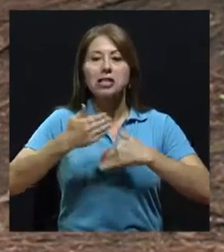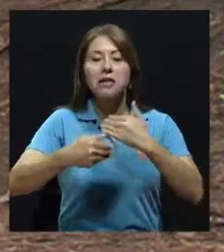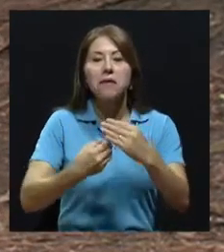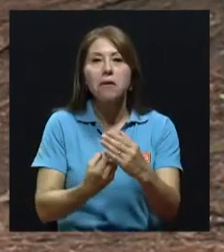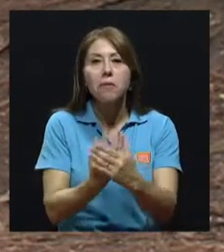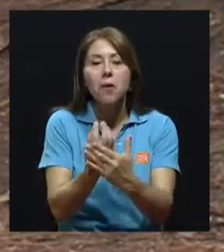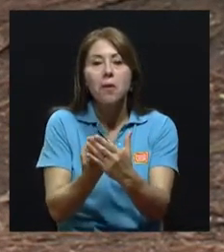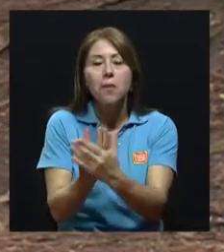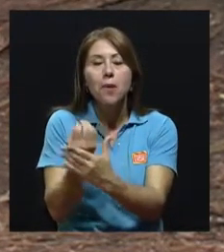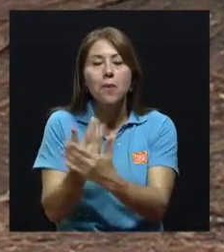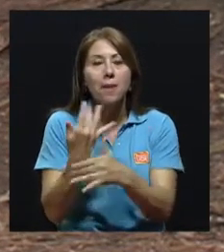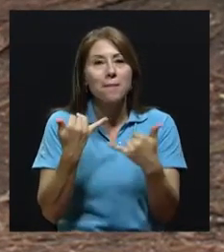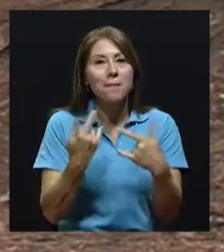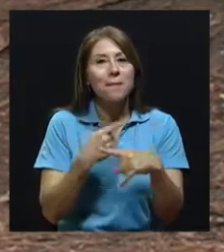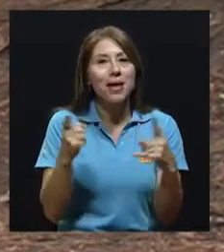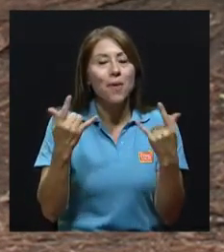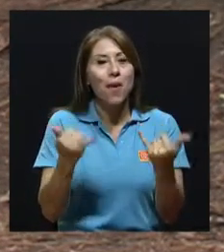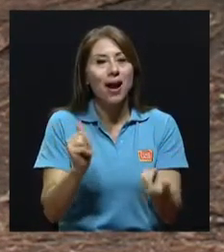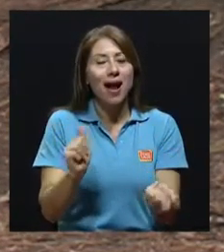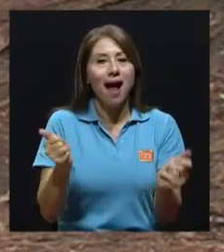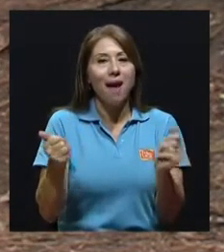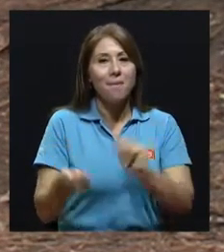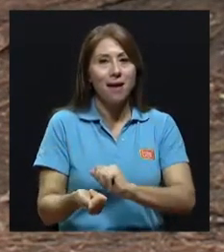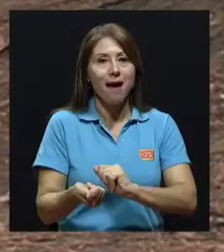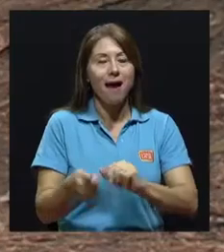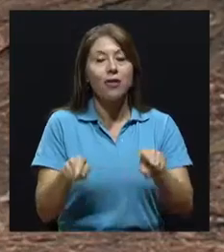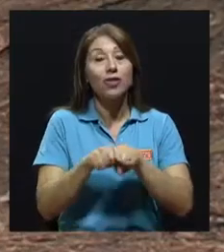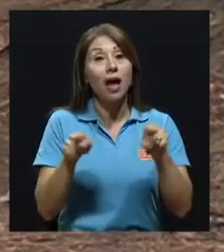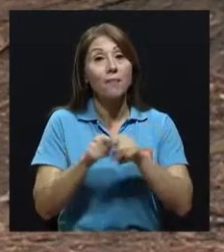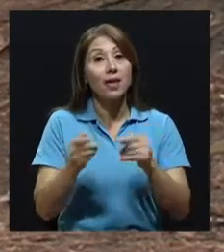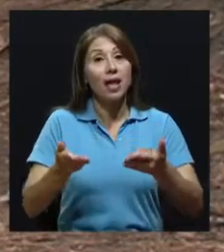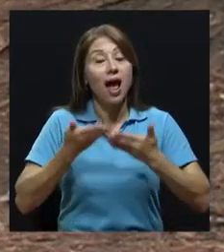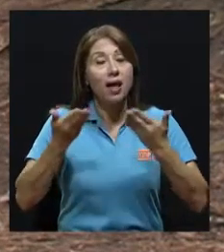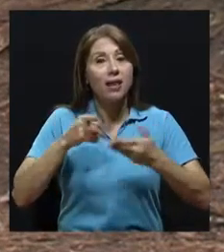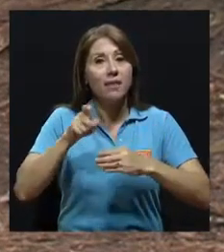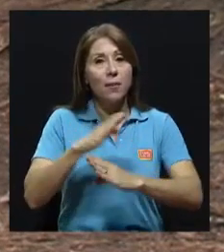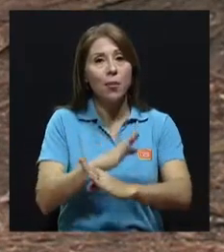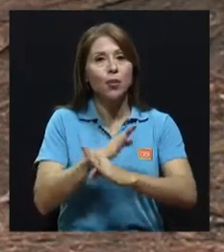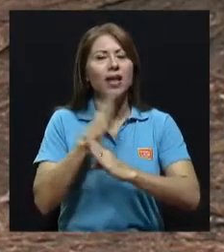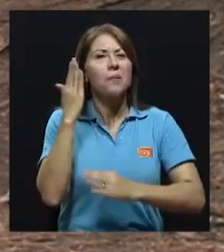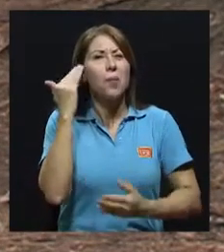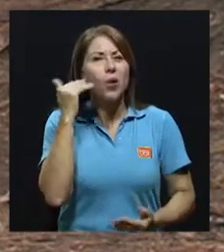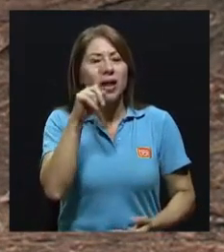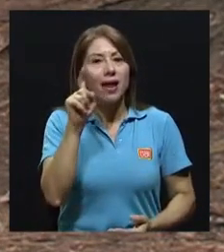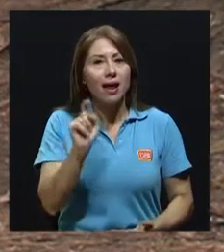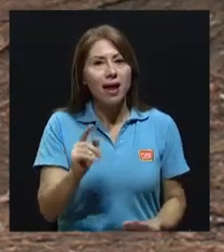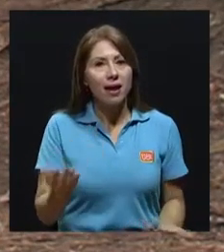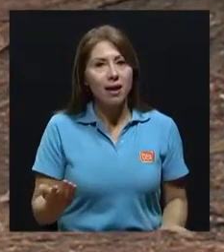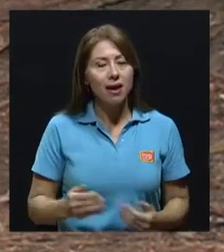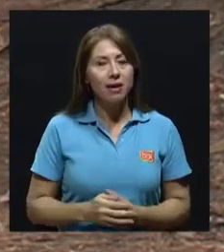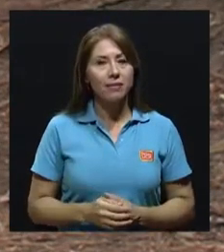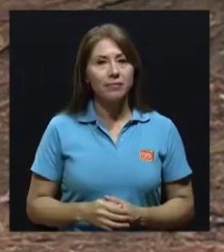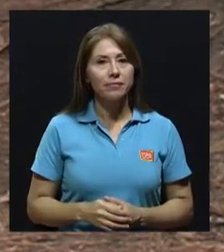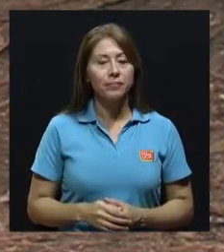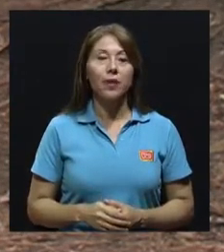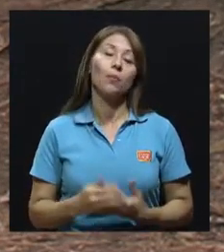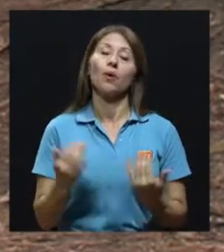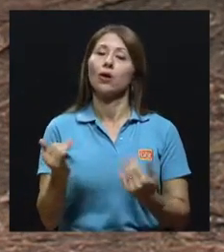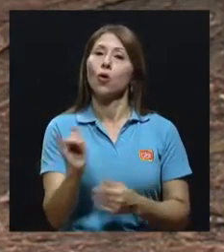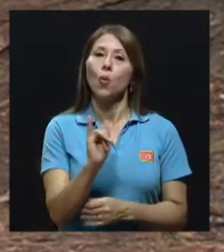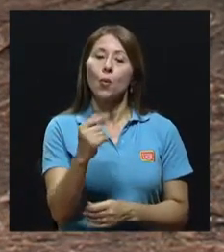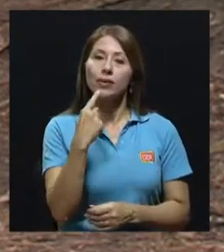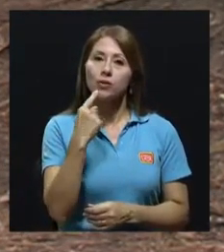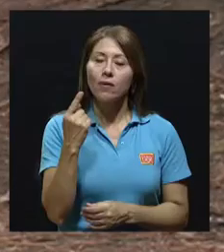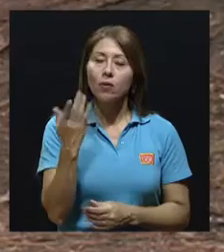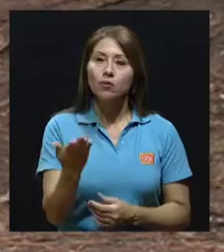cambiado este concepto. Y el aire también es un recurso que hay que protegerlo. ¿Por qué hay que protegerlo, Félix? Bueno, como